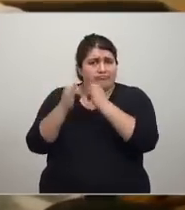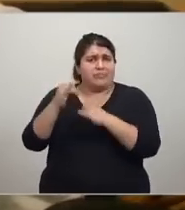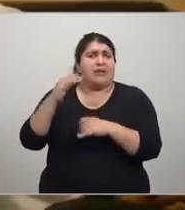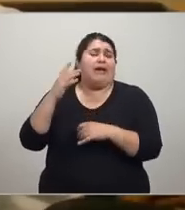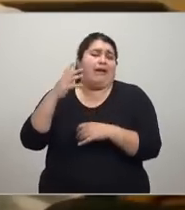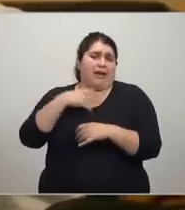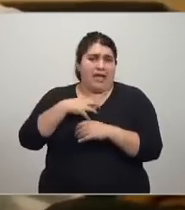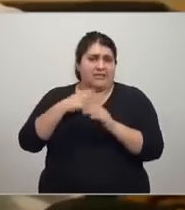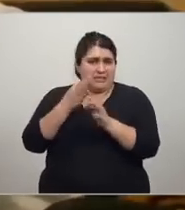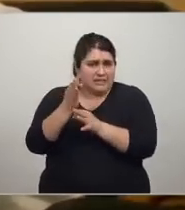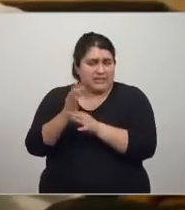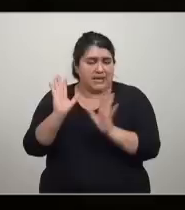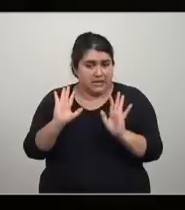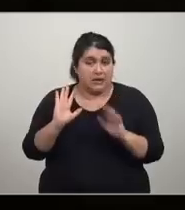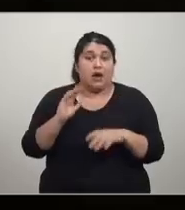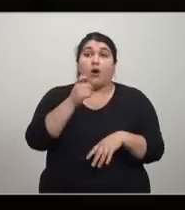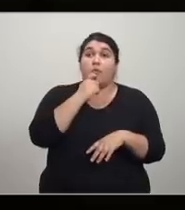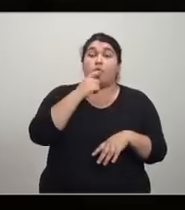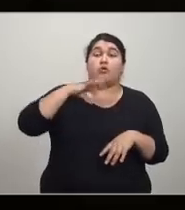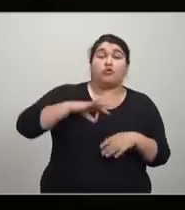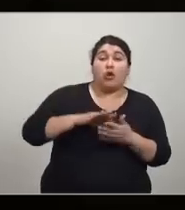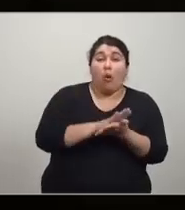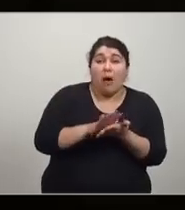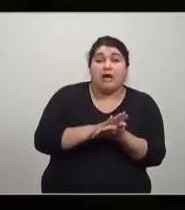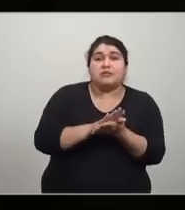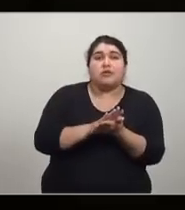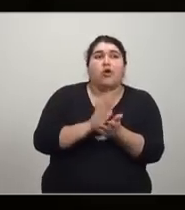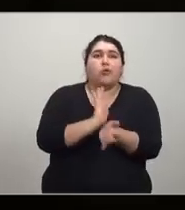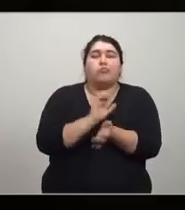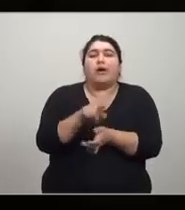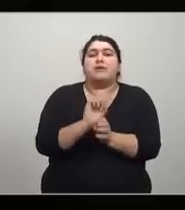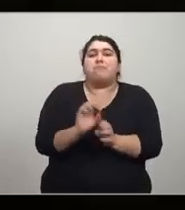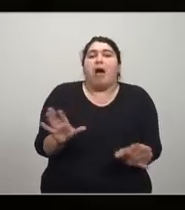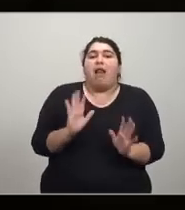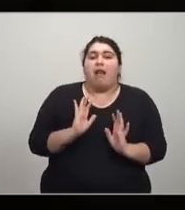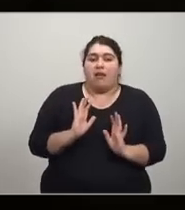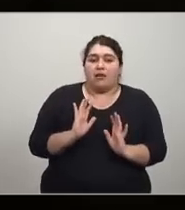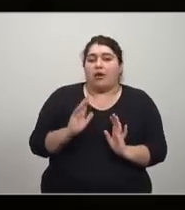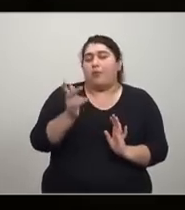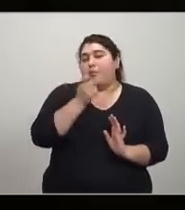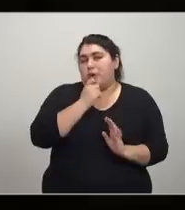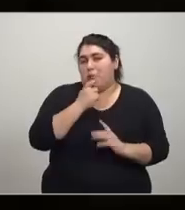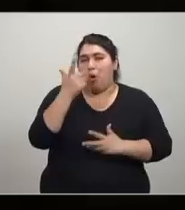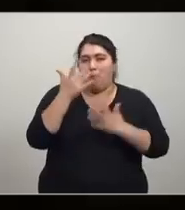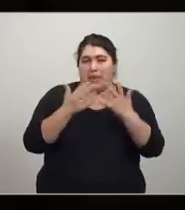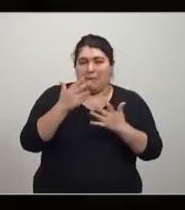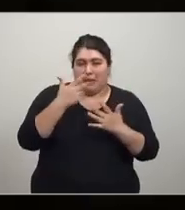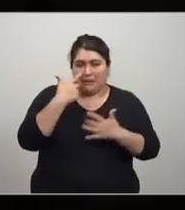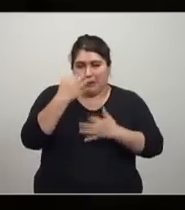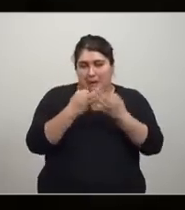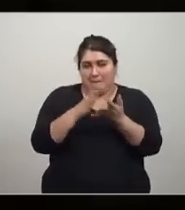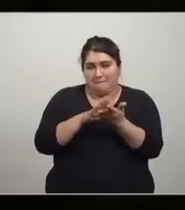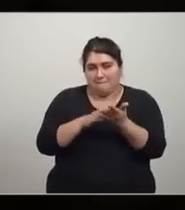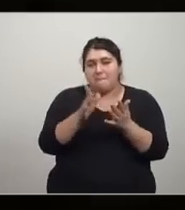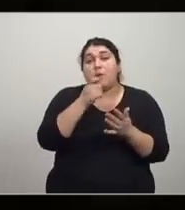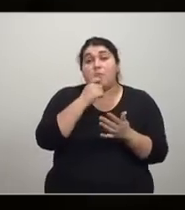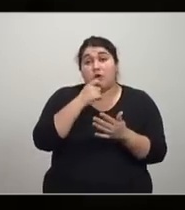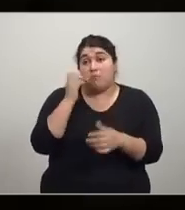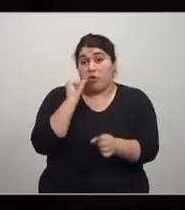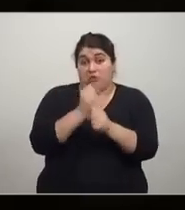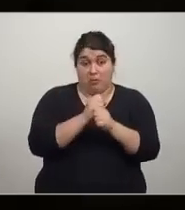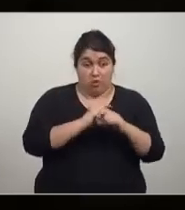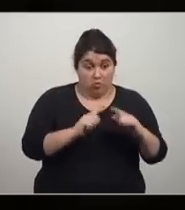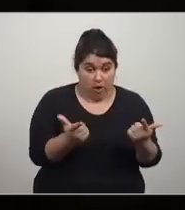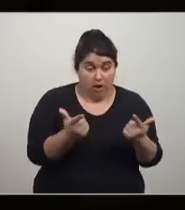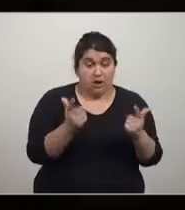malo. Porque esto genera desempleo. Como les decía, yo les puedo demostrar matemáticamente que con desempleo